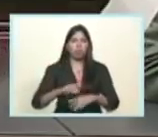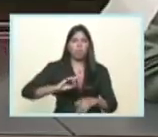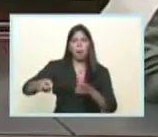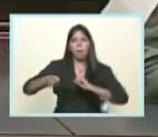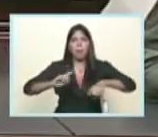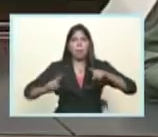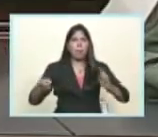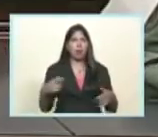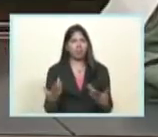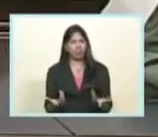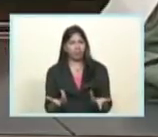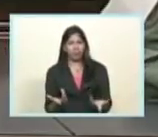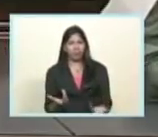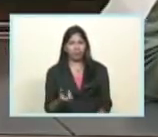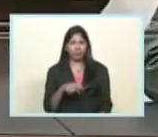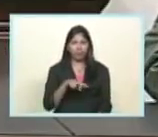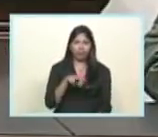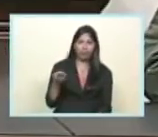votantes.